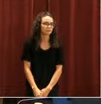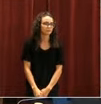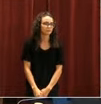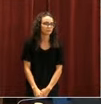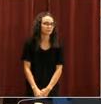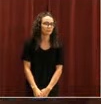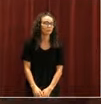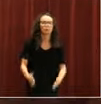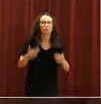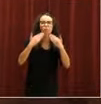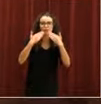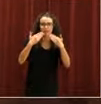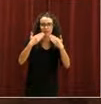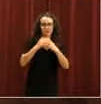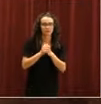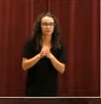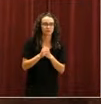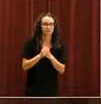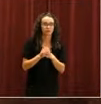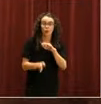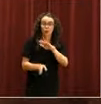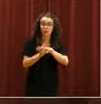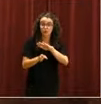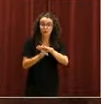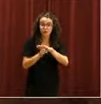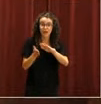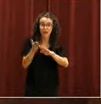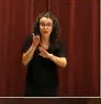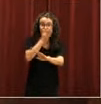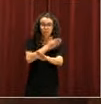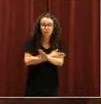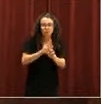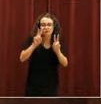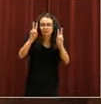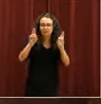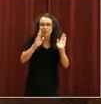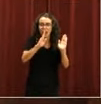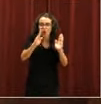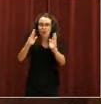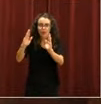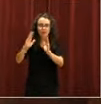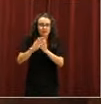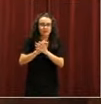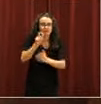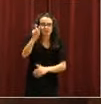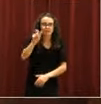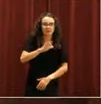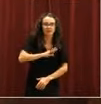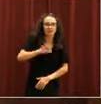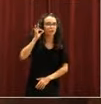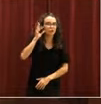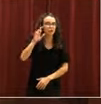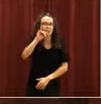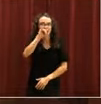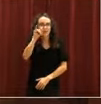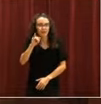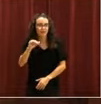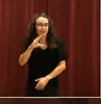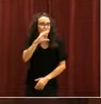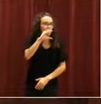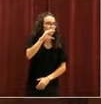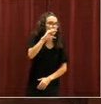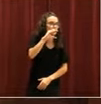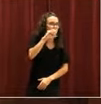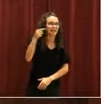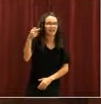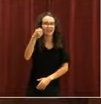Muchas gracias. Antes de continuar el debate una cuestión de orden. Señora Rodríguez, señora Costa. Perdón,